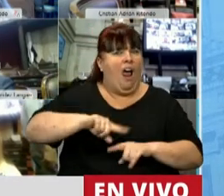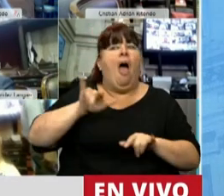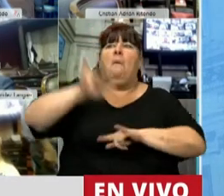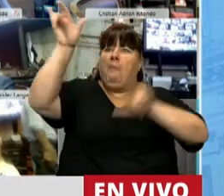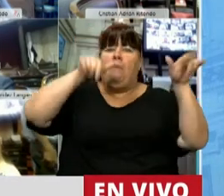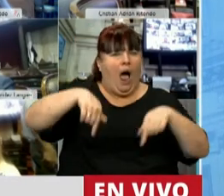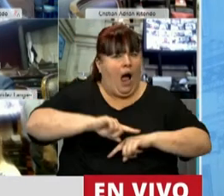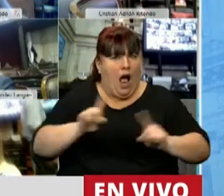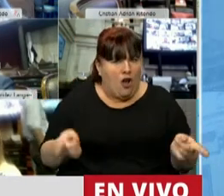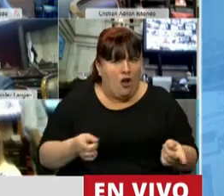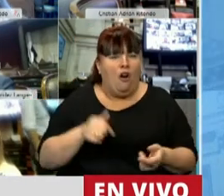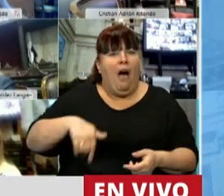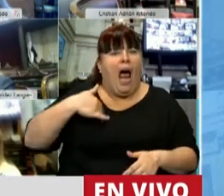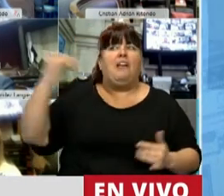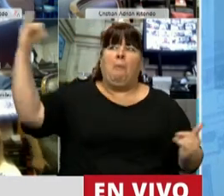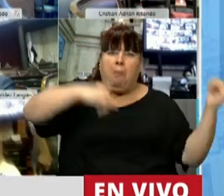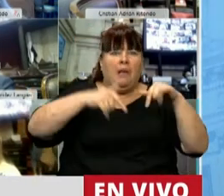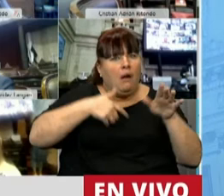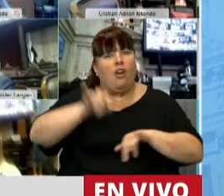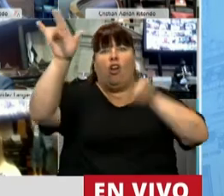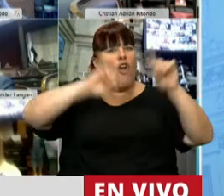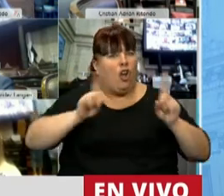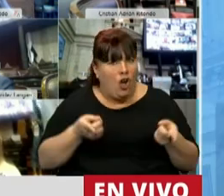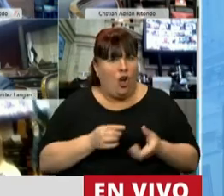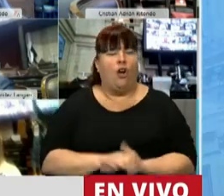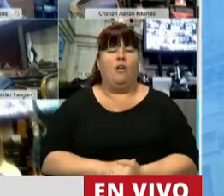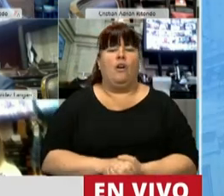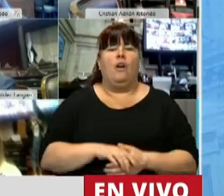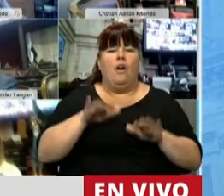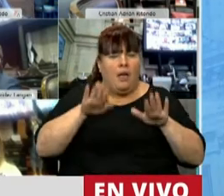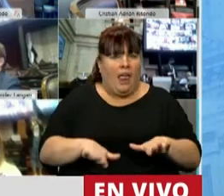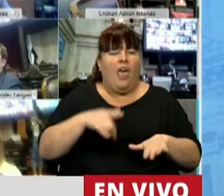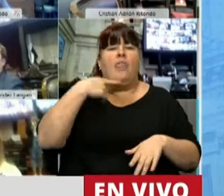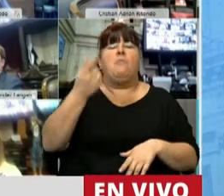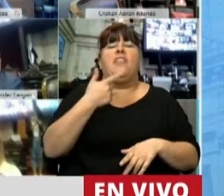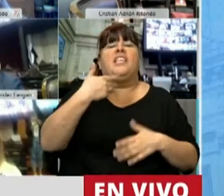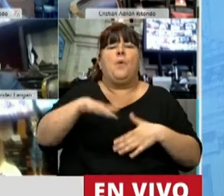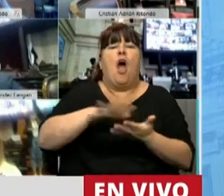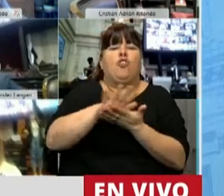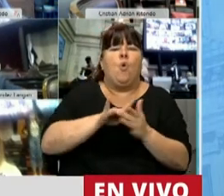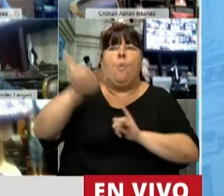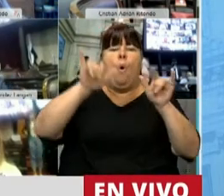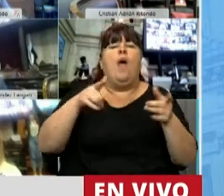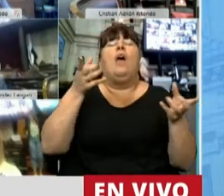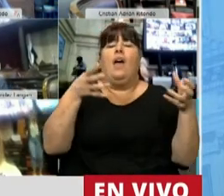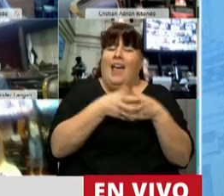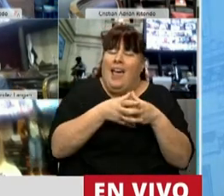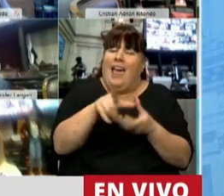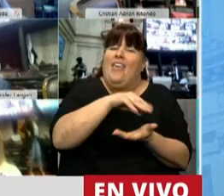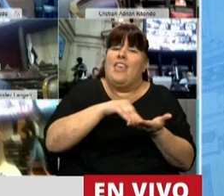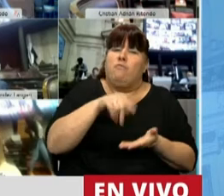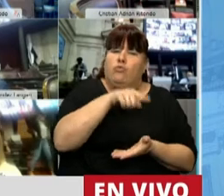volar en la República Argentina, en el mes de septiembre se iban a regularizar los vuelos. Ya en ese entonces, diputados del interbloque,